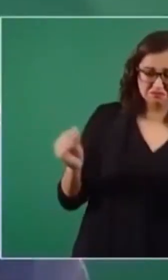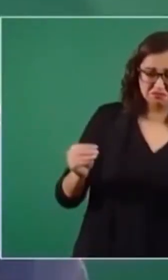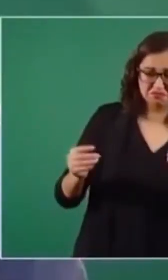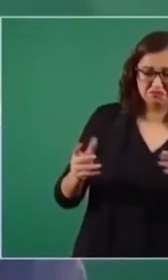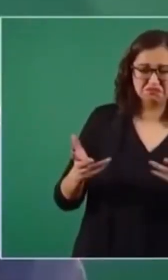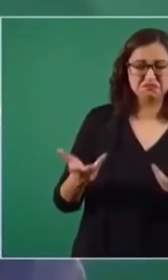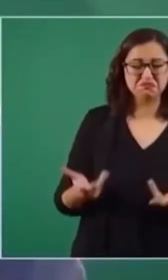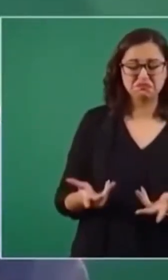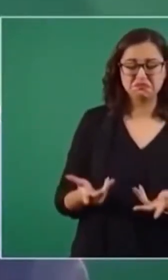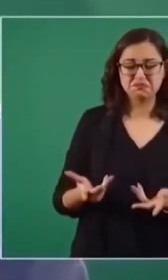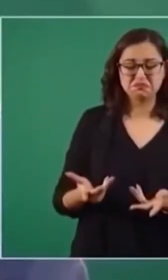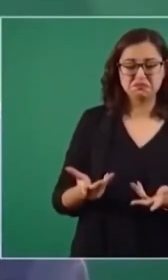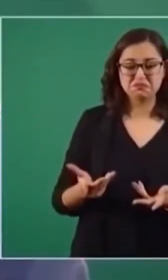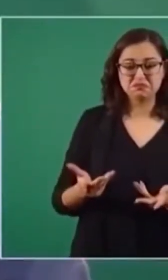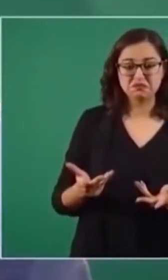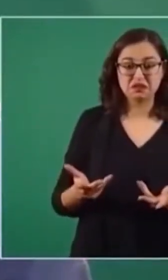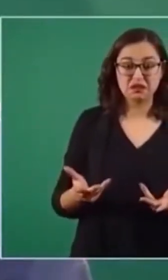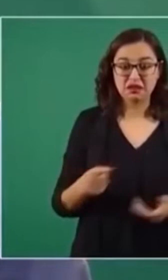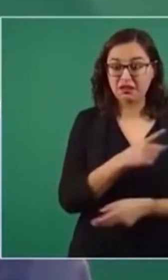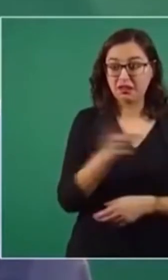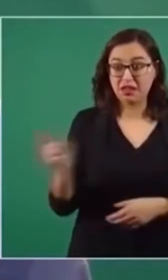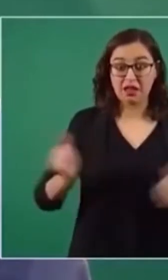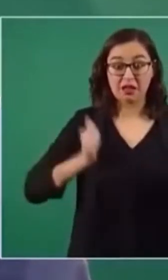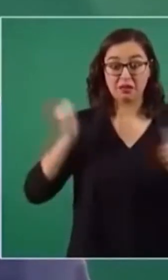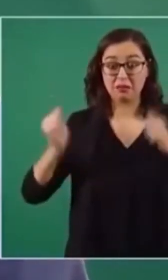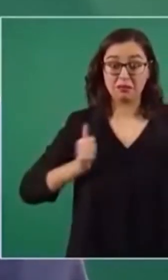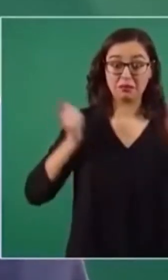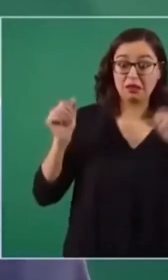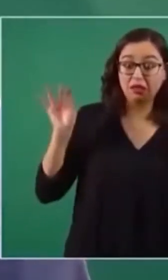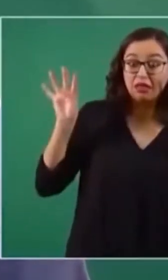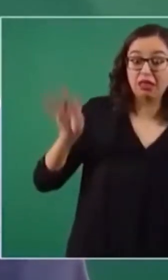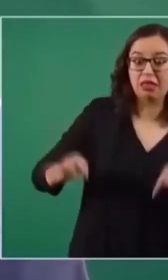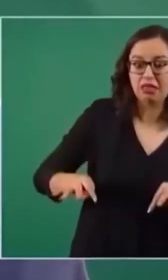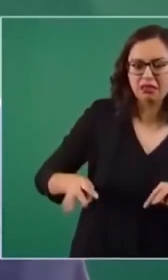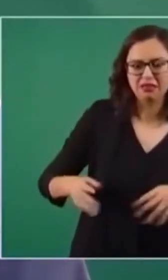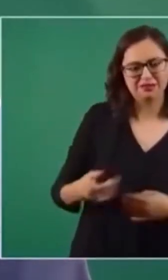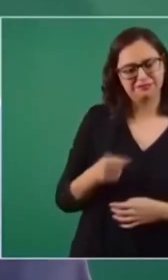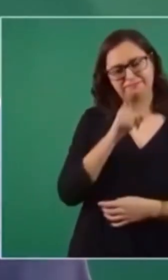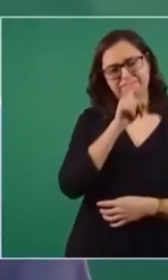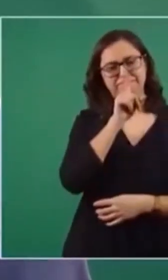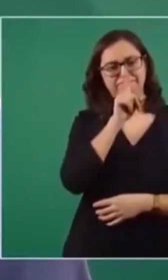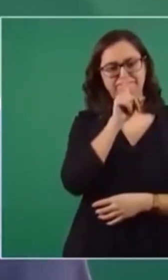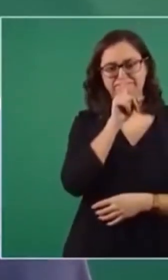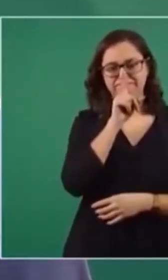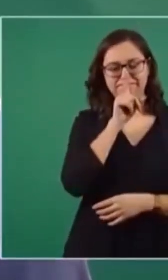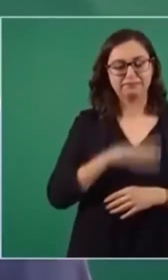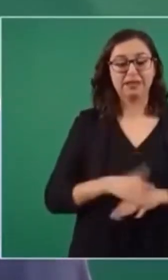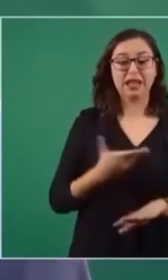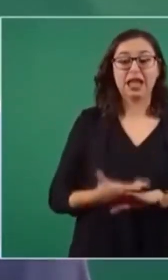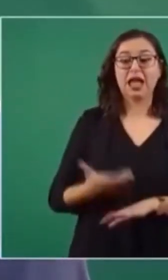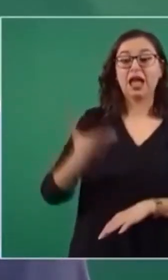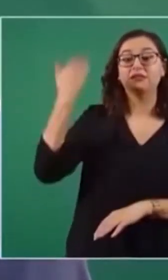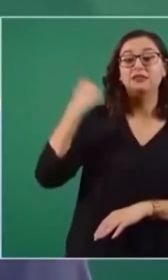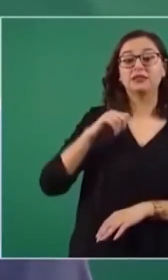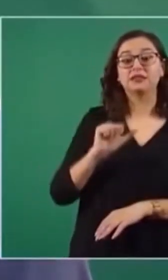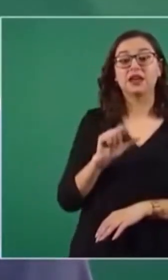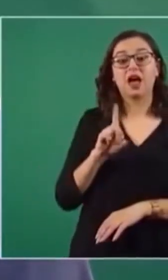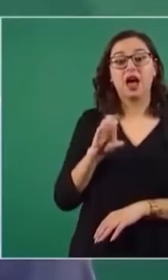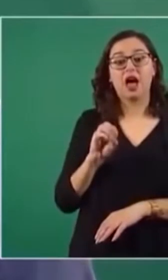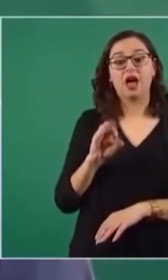espectáculo. Hay que cuidar lo que decía don Adolfo Rúz Cortines,